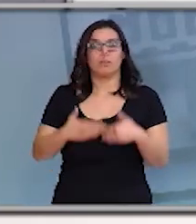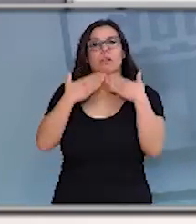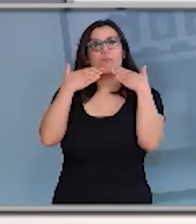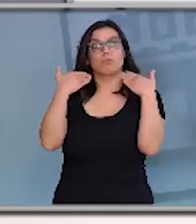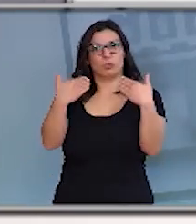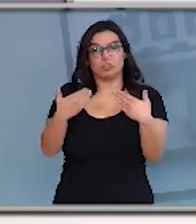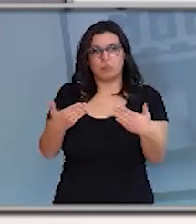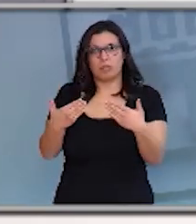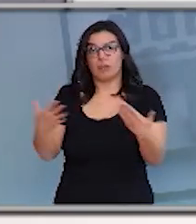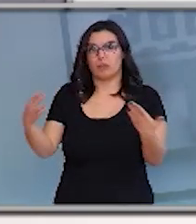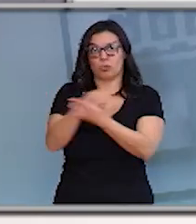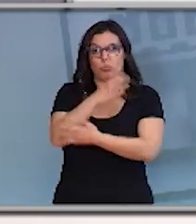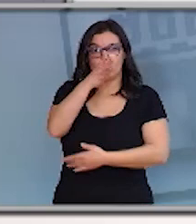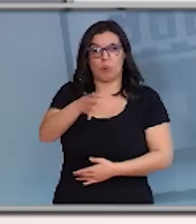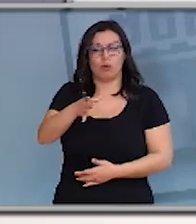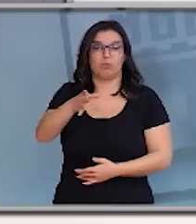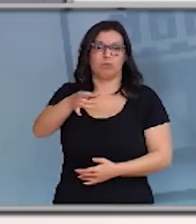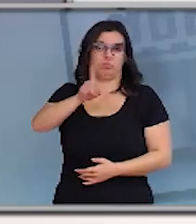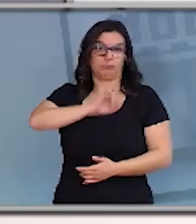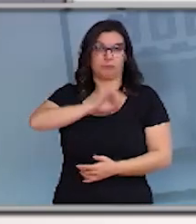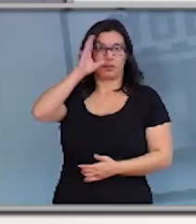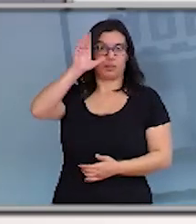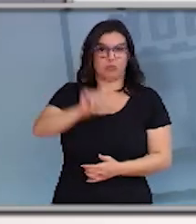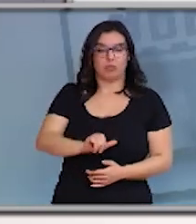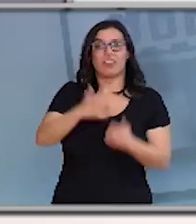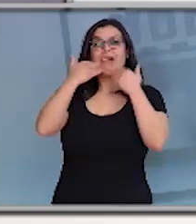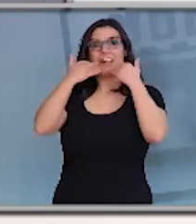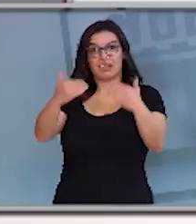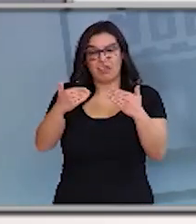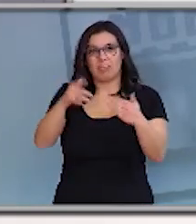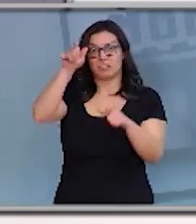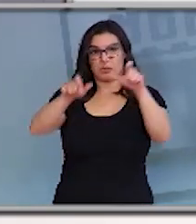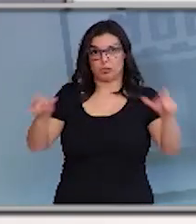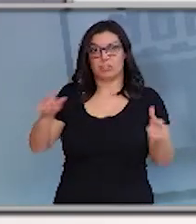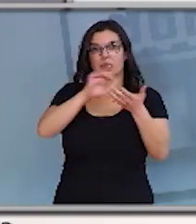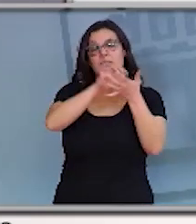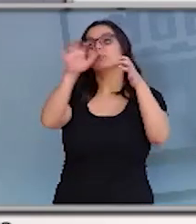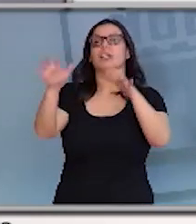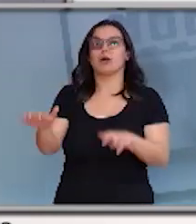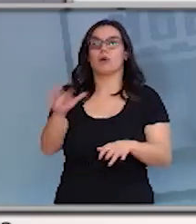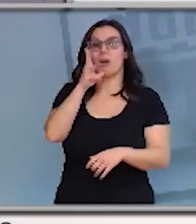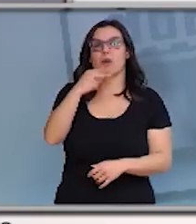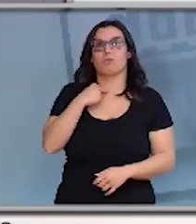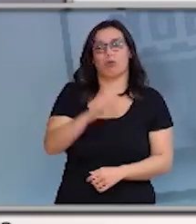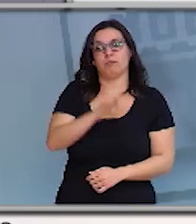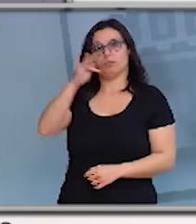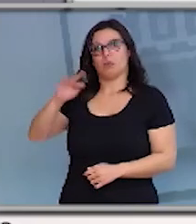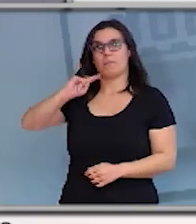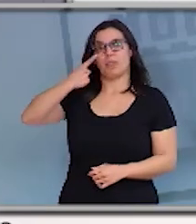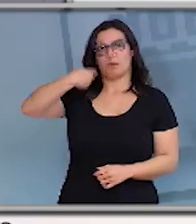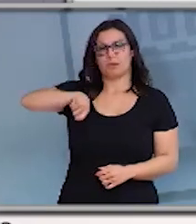a todos por a súa atención Moitas gracias a la población de Castilla e León deseo a palabra ao